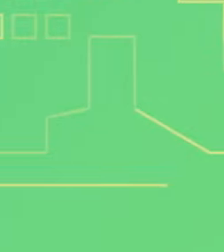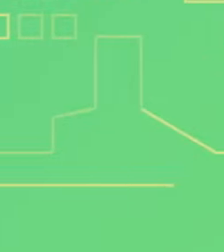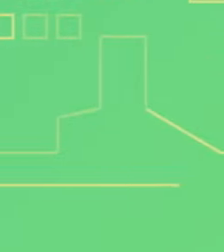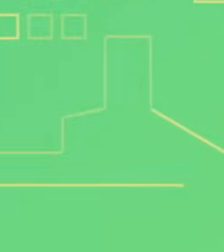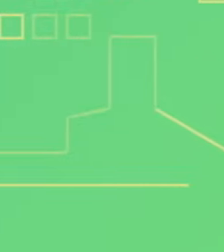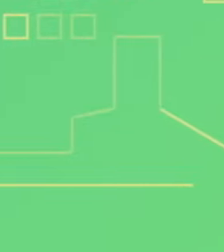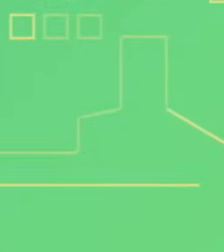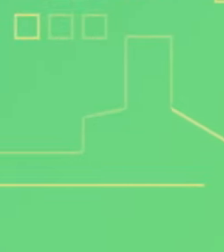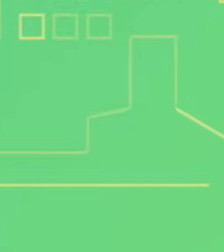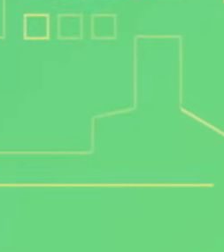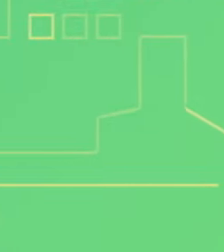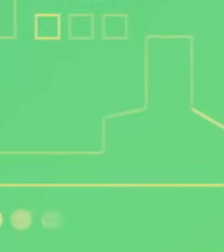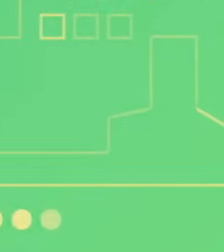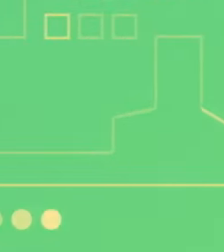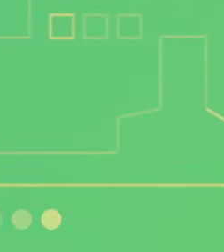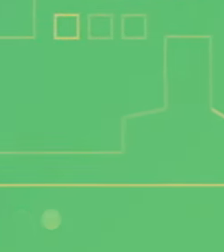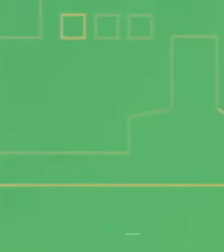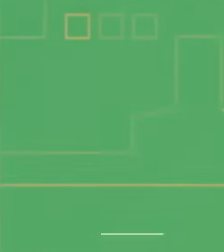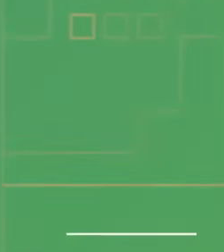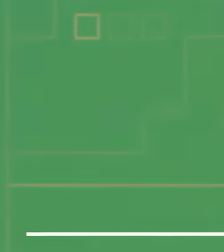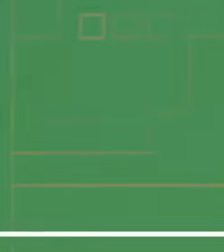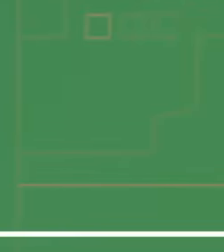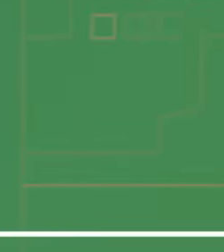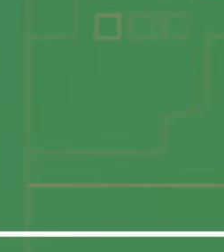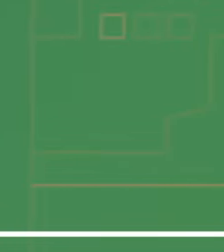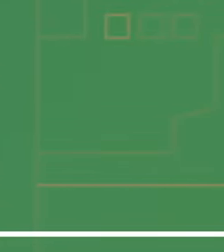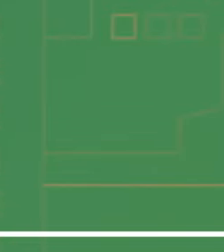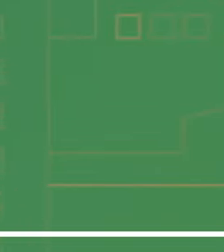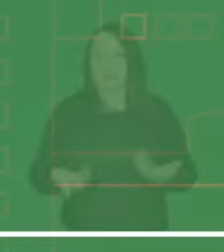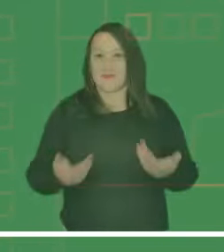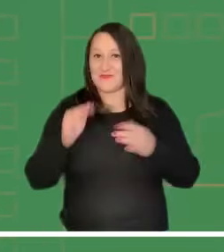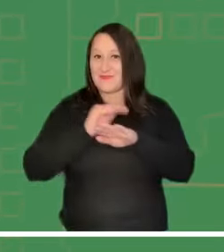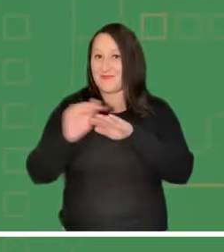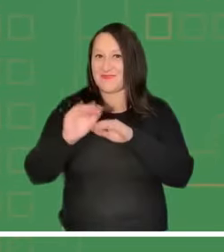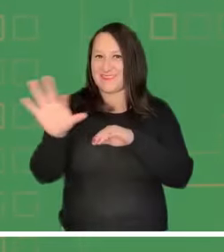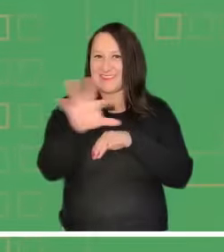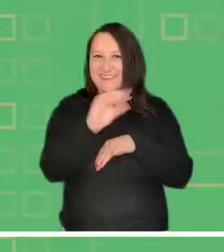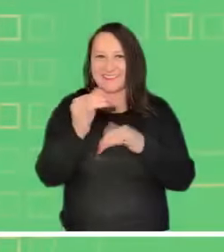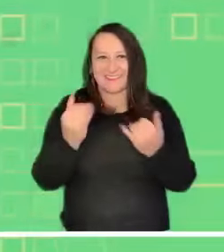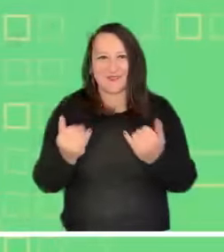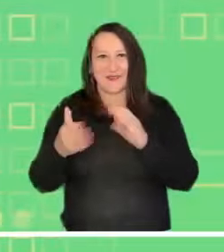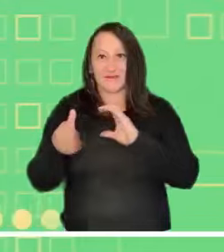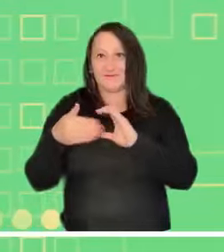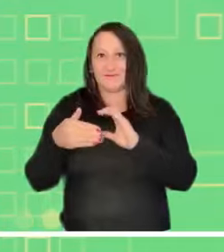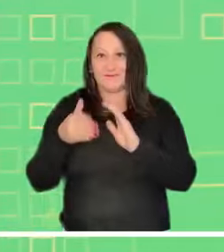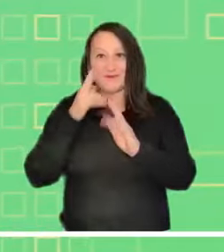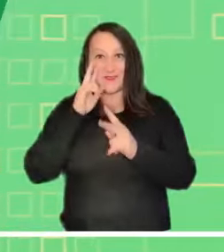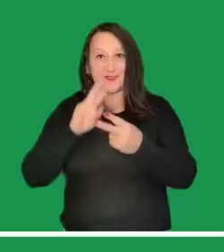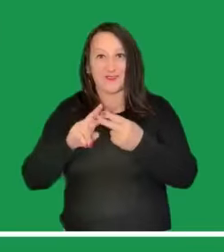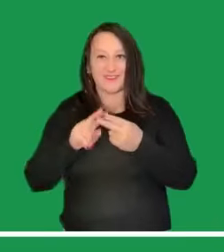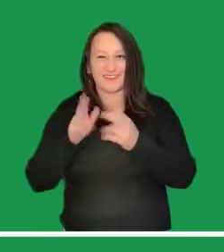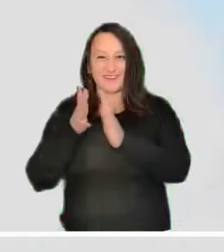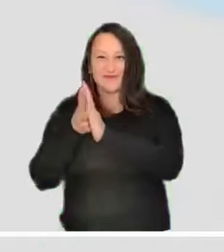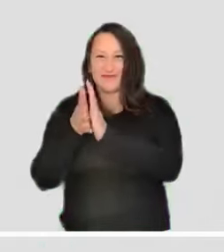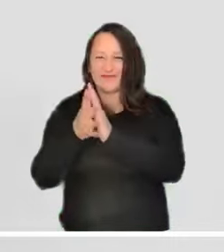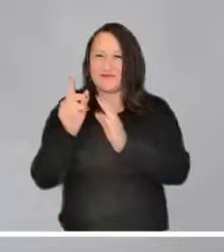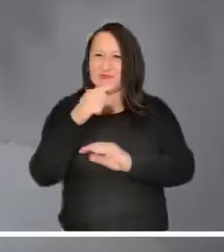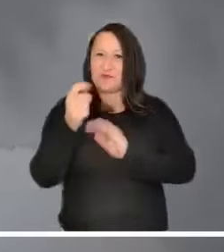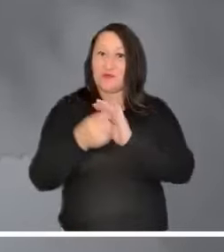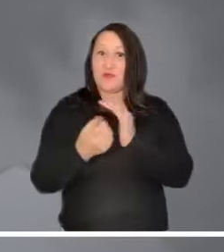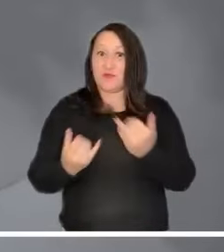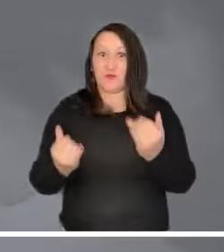Los invitamos a conocer nuestro pronóstico del estado del tiempo para esta noche y la madrugada del jueves.